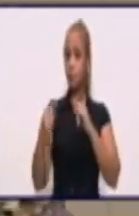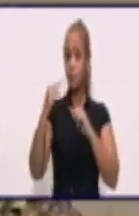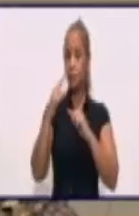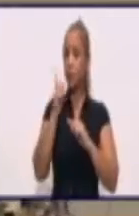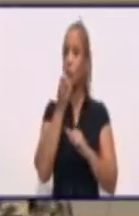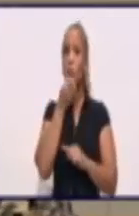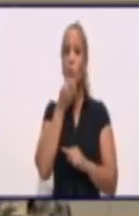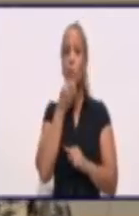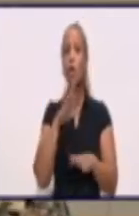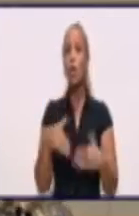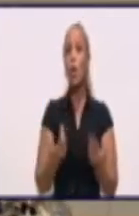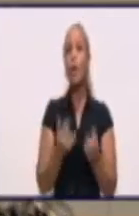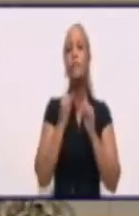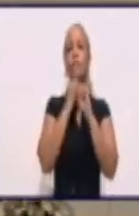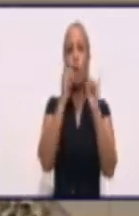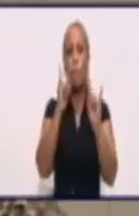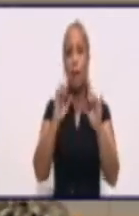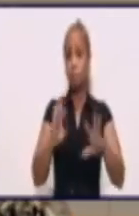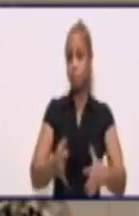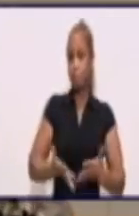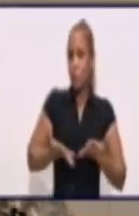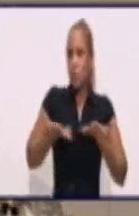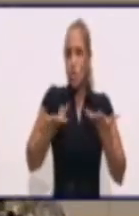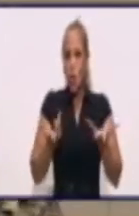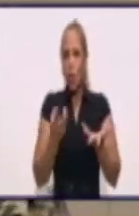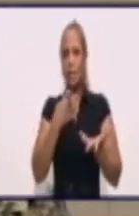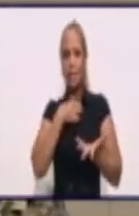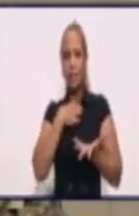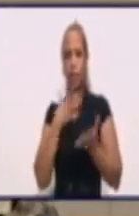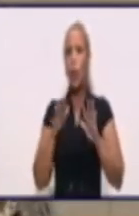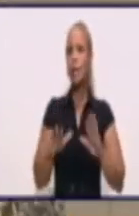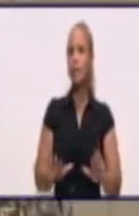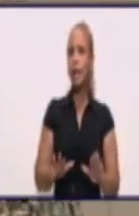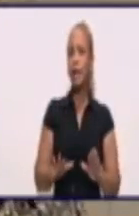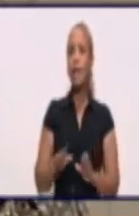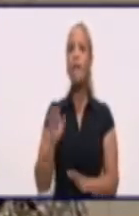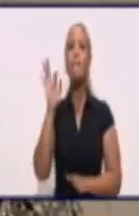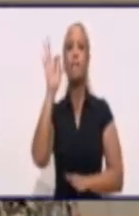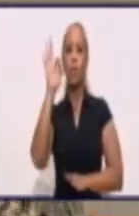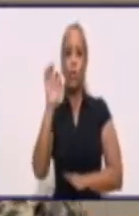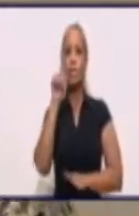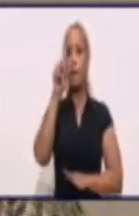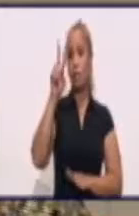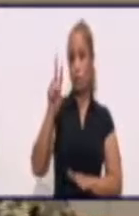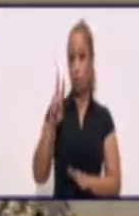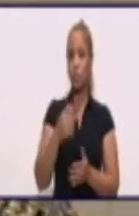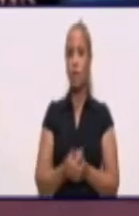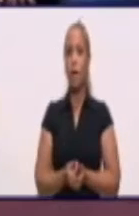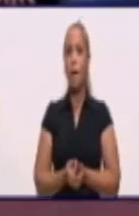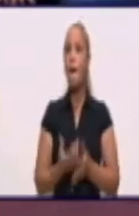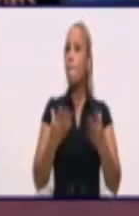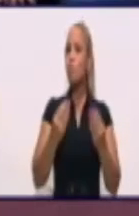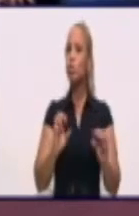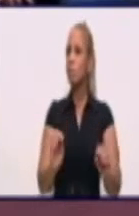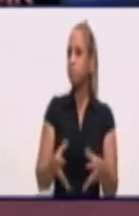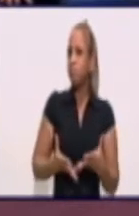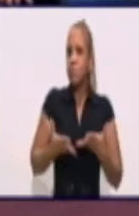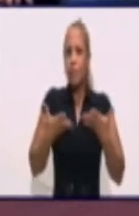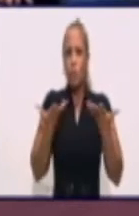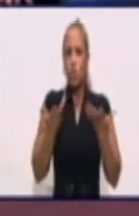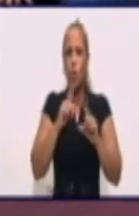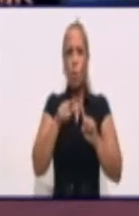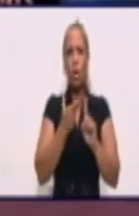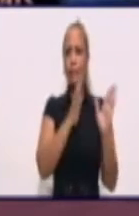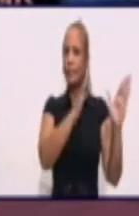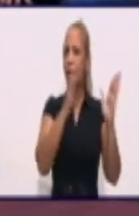no puedo dejar de expresar la emoción que me da estar en Frecuencia 12. ¡Qué bueno! Mucha emoción, porque este ha sido el